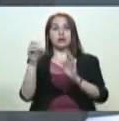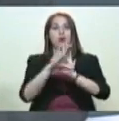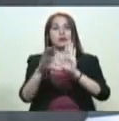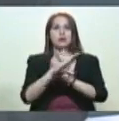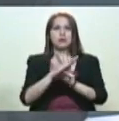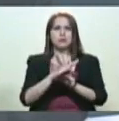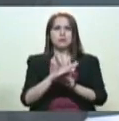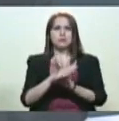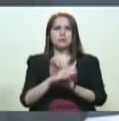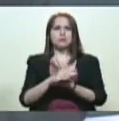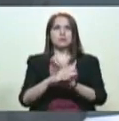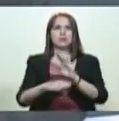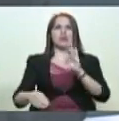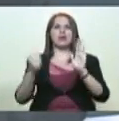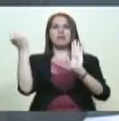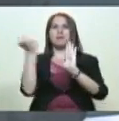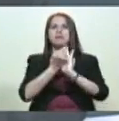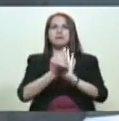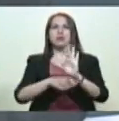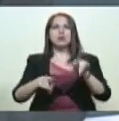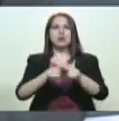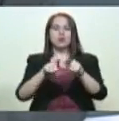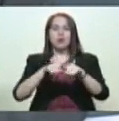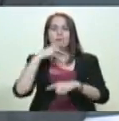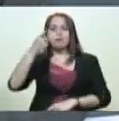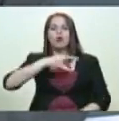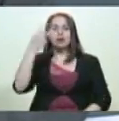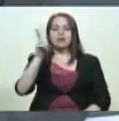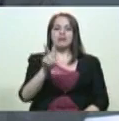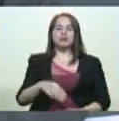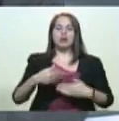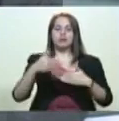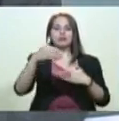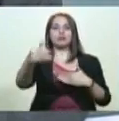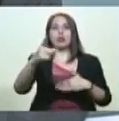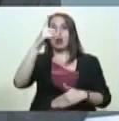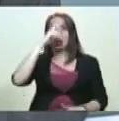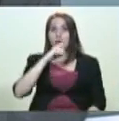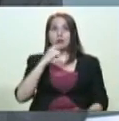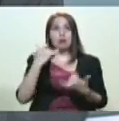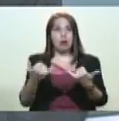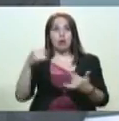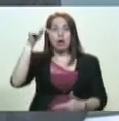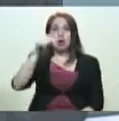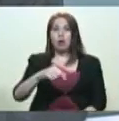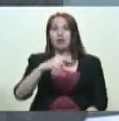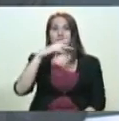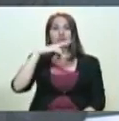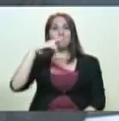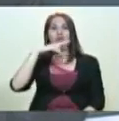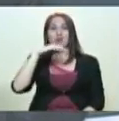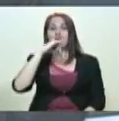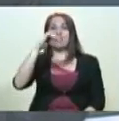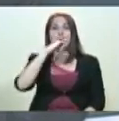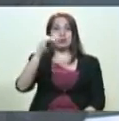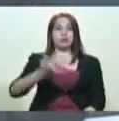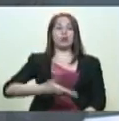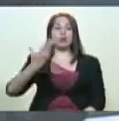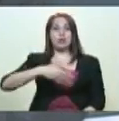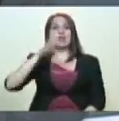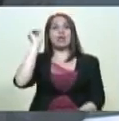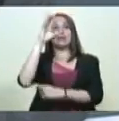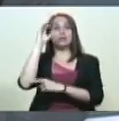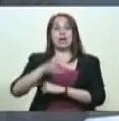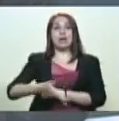que van a marcar la política venezolana de los próximos años. Y el día de hoy se han producido noticias muy importantes. En la Asamblea Nacional